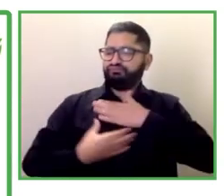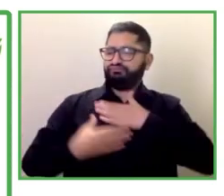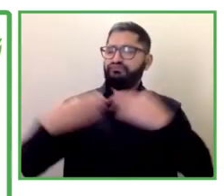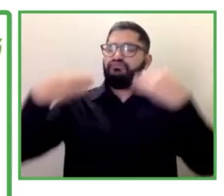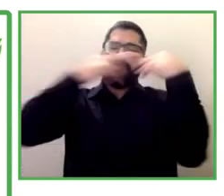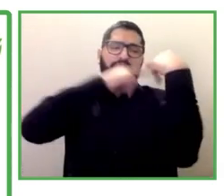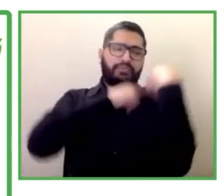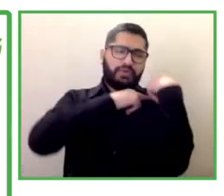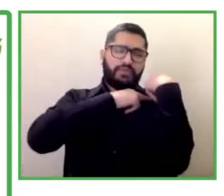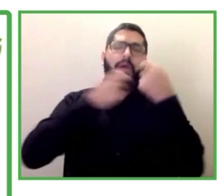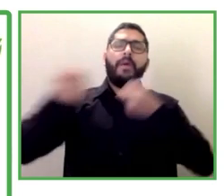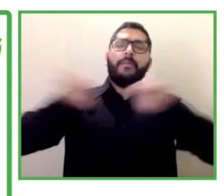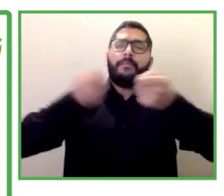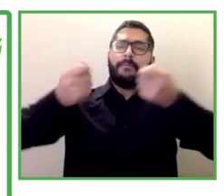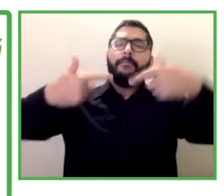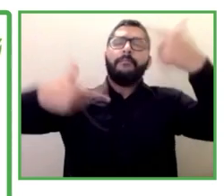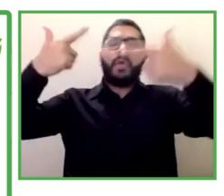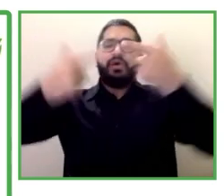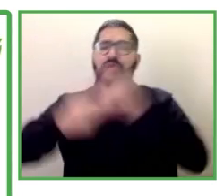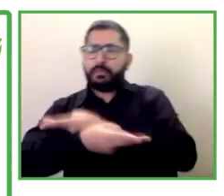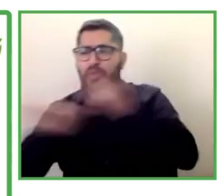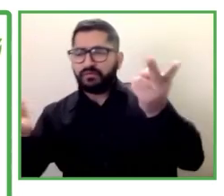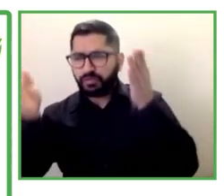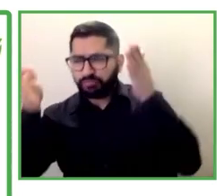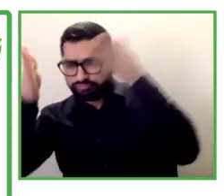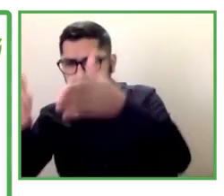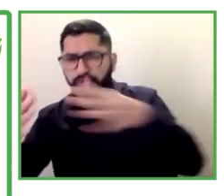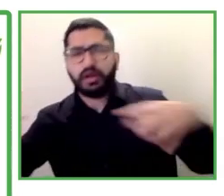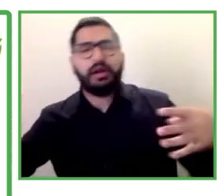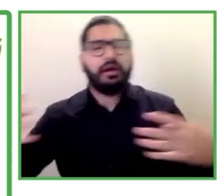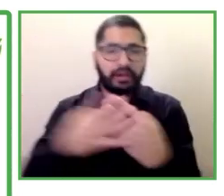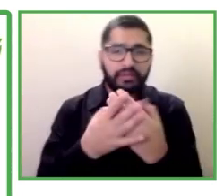dado el impacto de la pandemia en el empleo